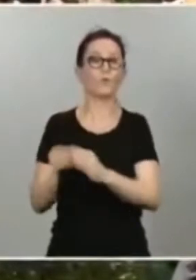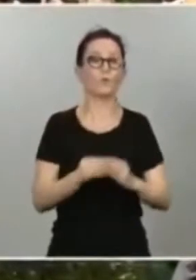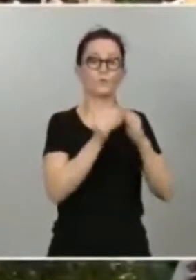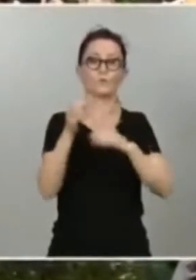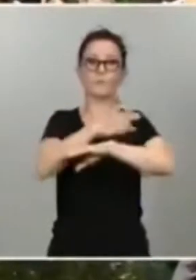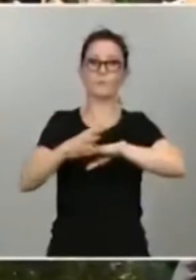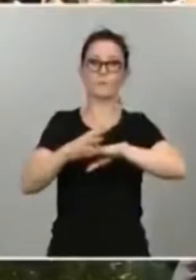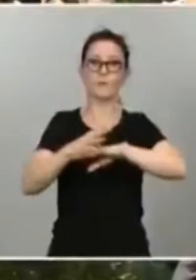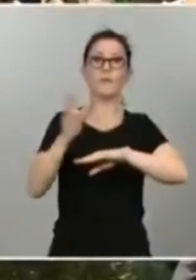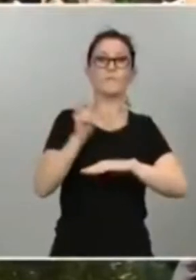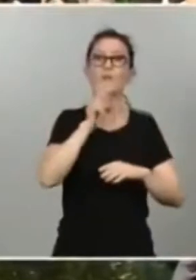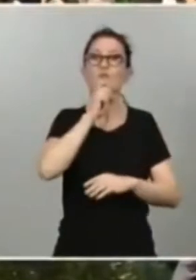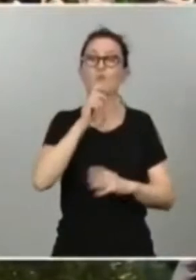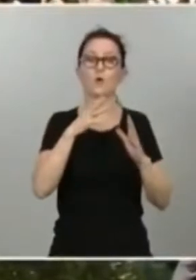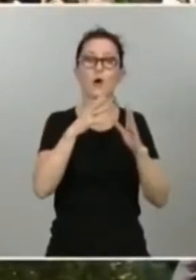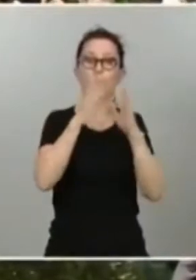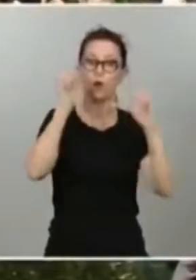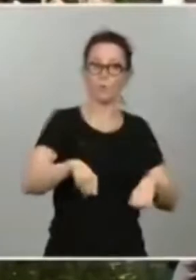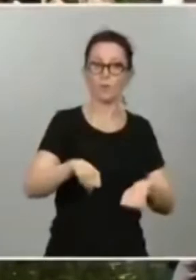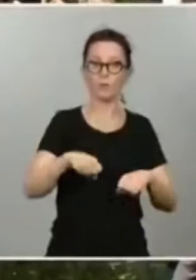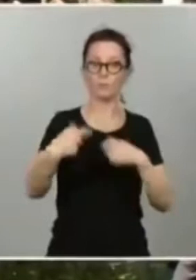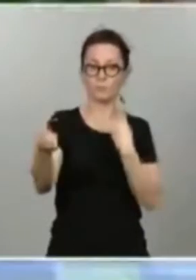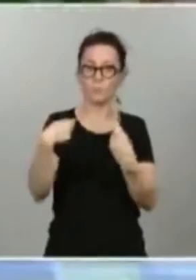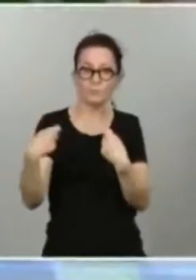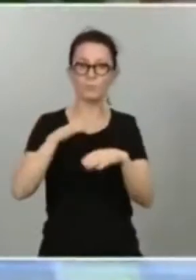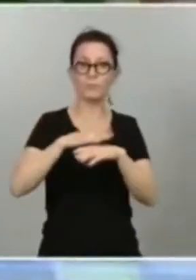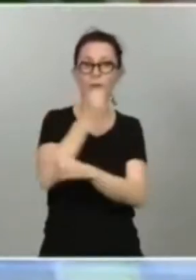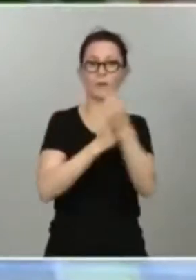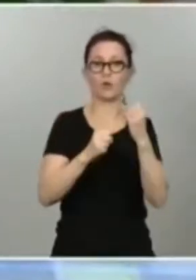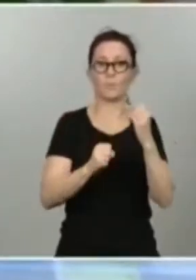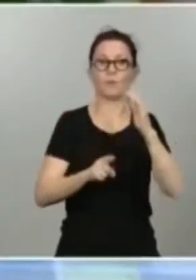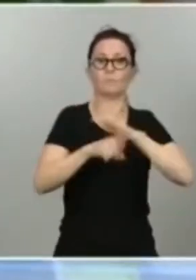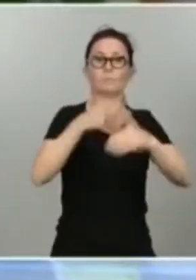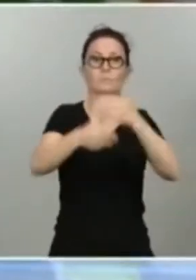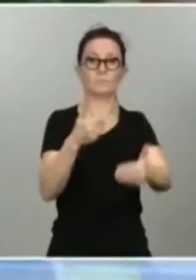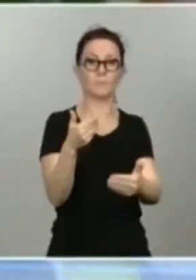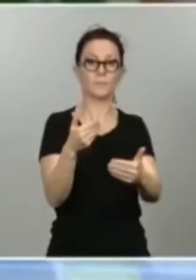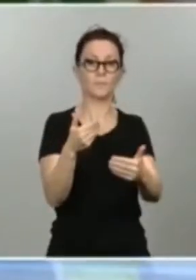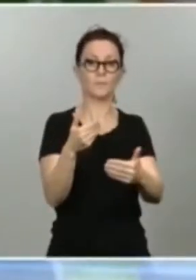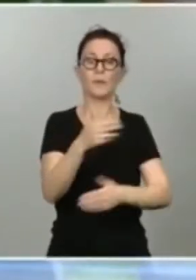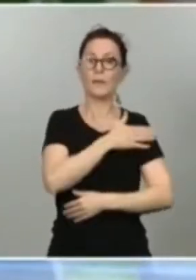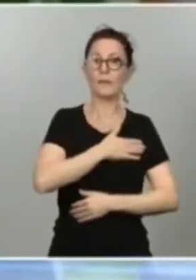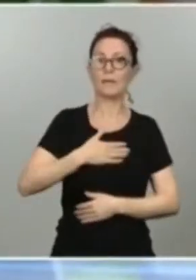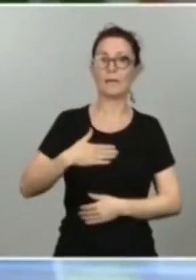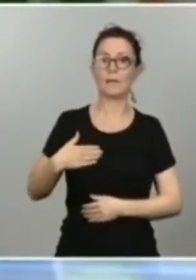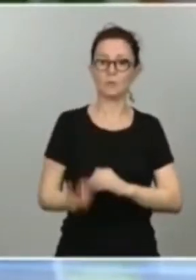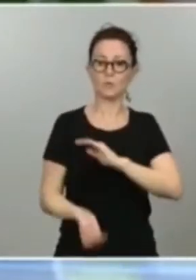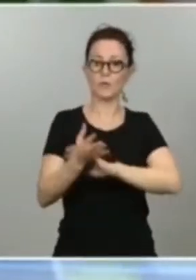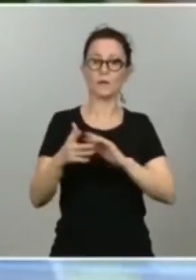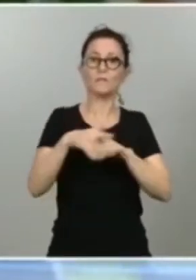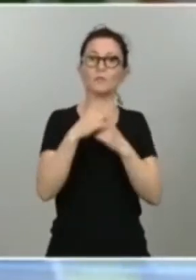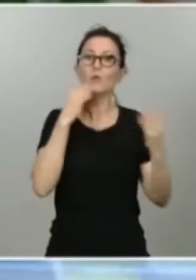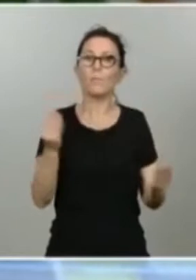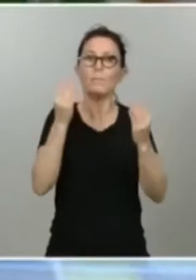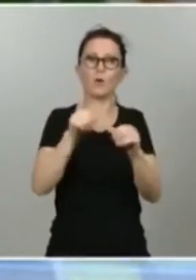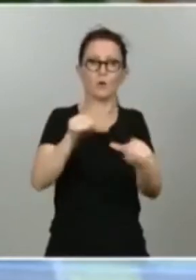en la negociación, para el relanzamiento de nuestra economía. Aspiramos a crear una situación mejor que la que antes teníamos. Nos